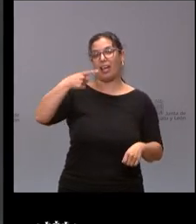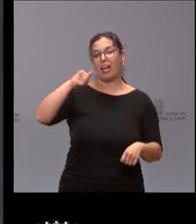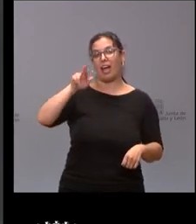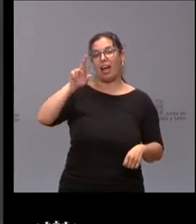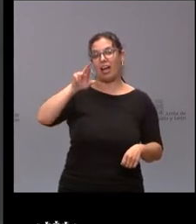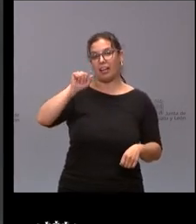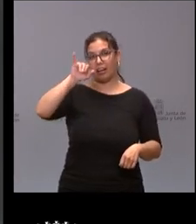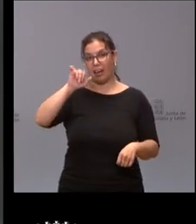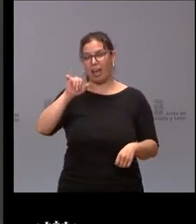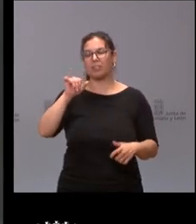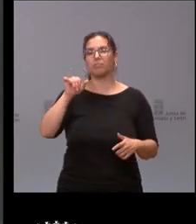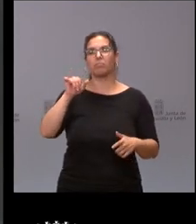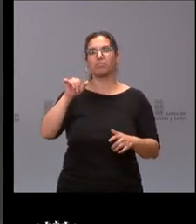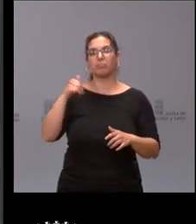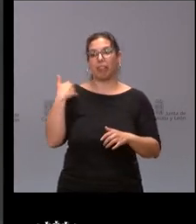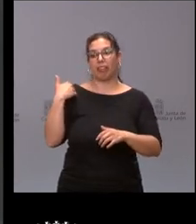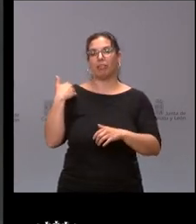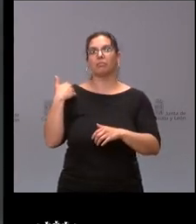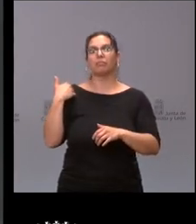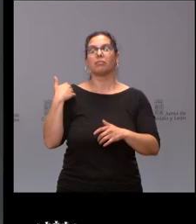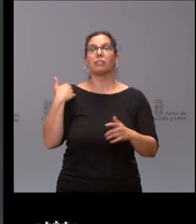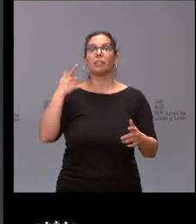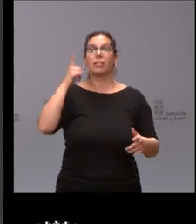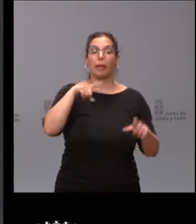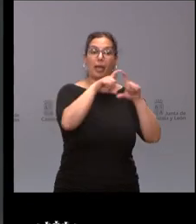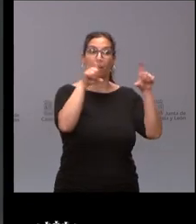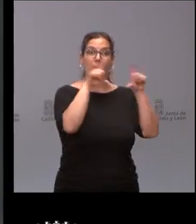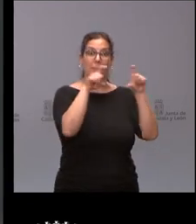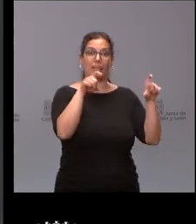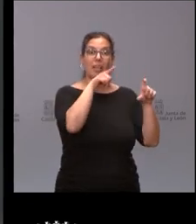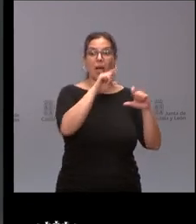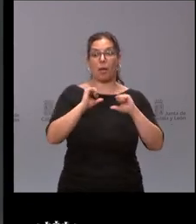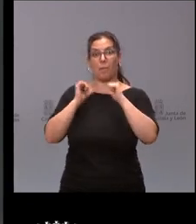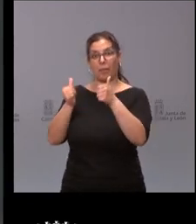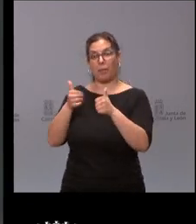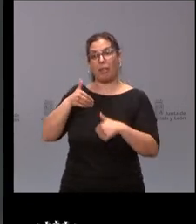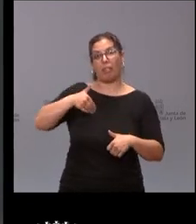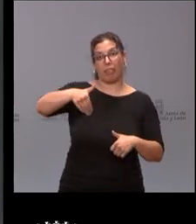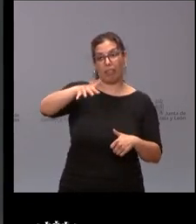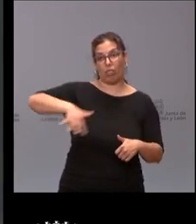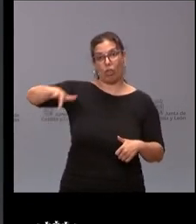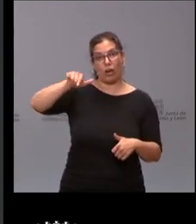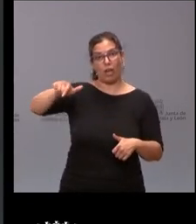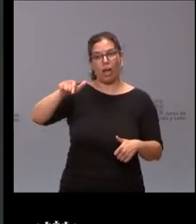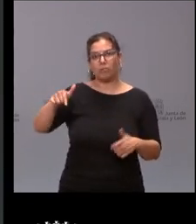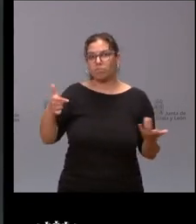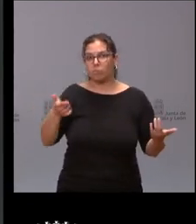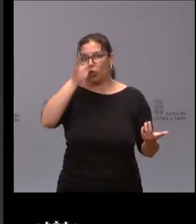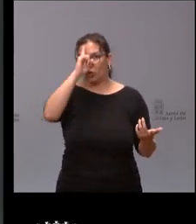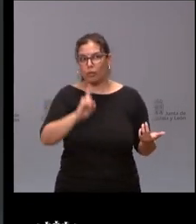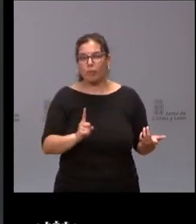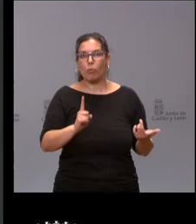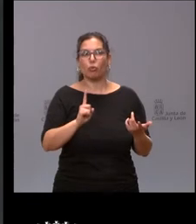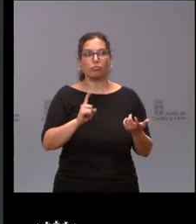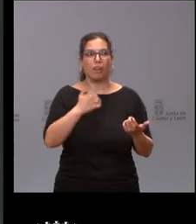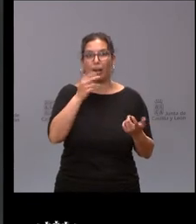no tenemos noticias sobre las empresas que se anunció que iban a instalarse próximamente en este punto no sé si hay alguna novedad